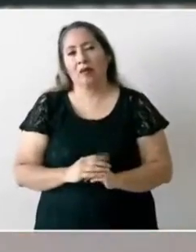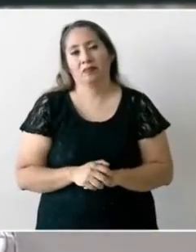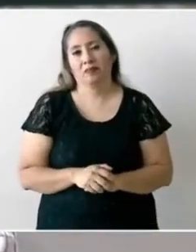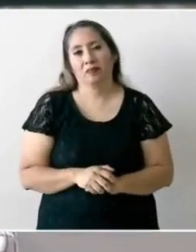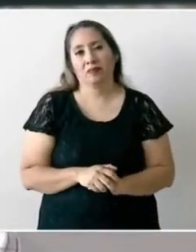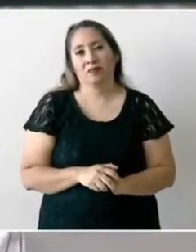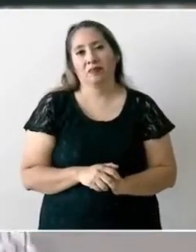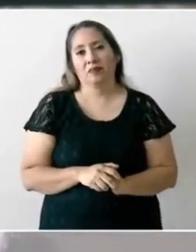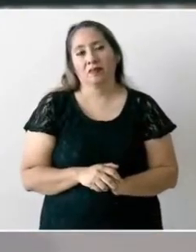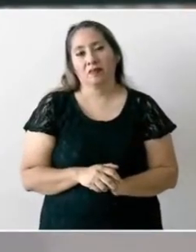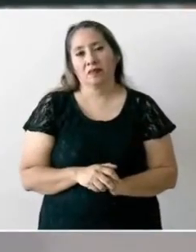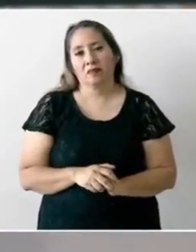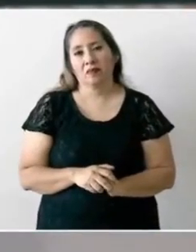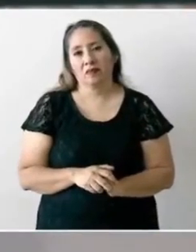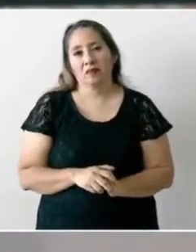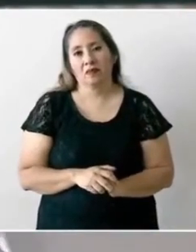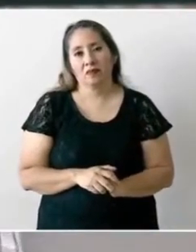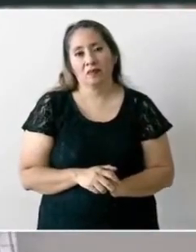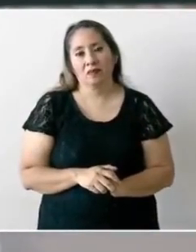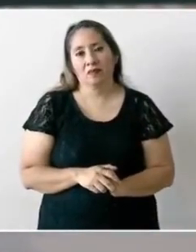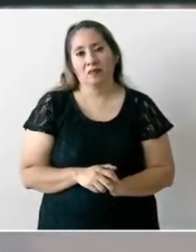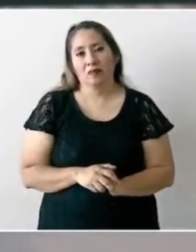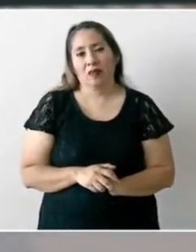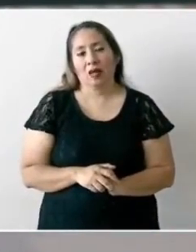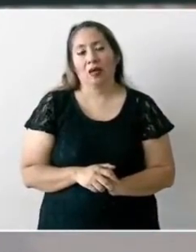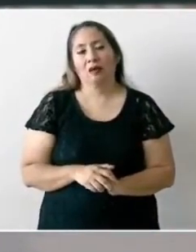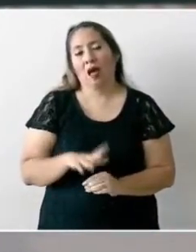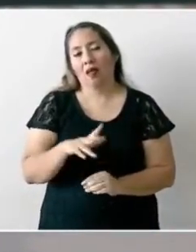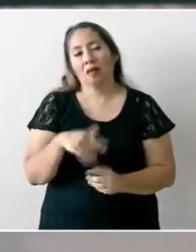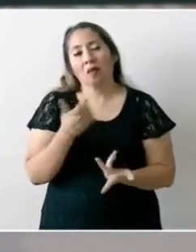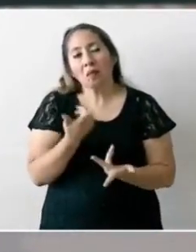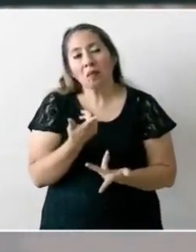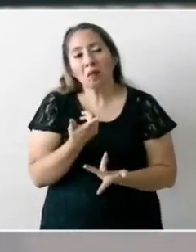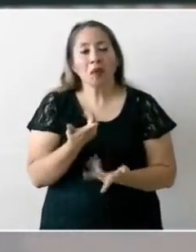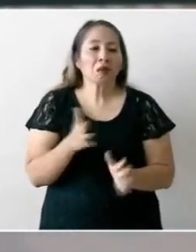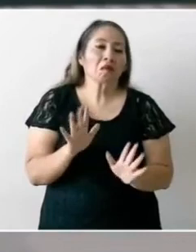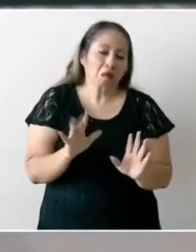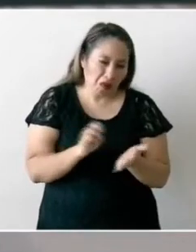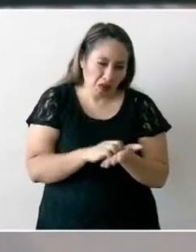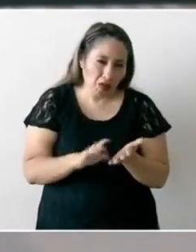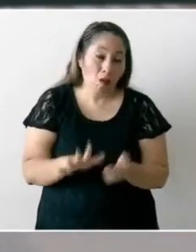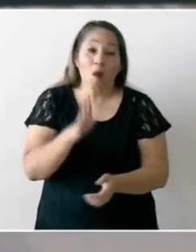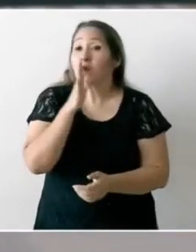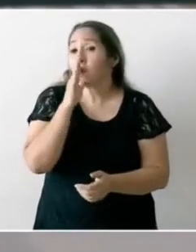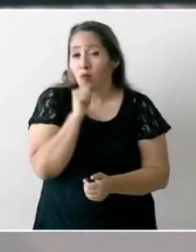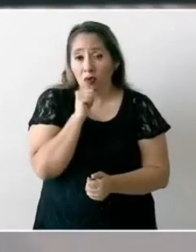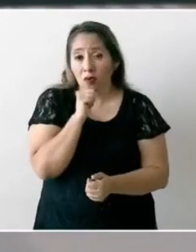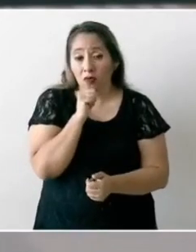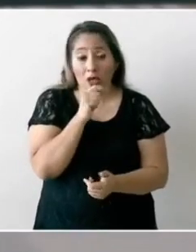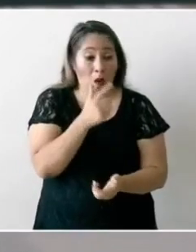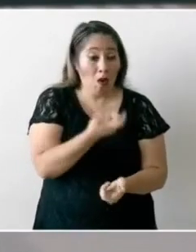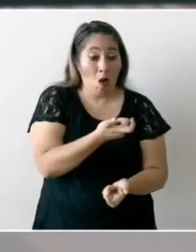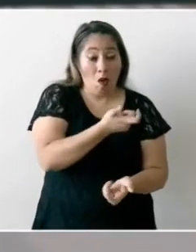y utilizamos los recursos para otras necesidades y